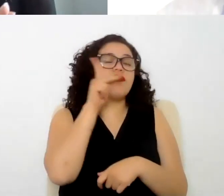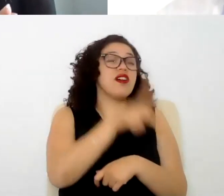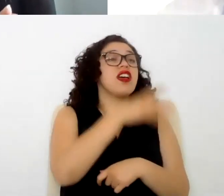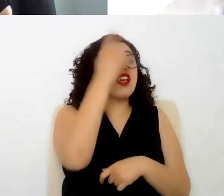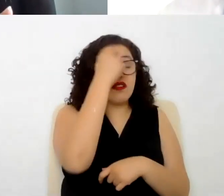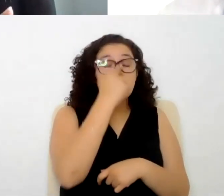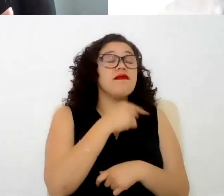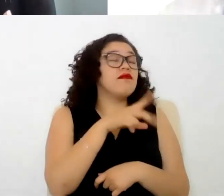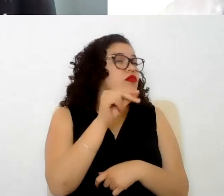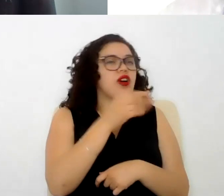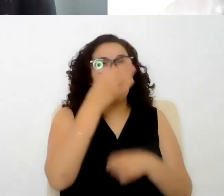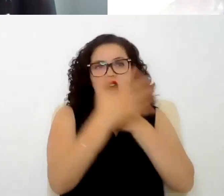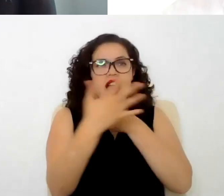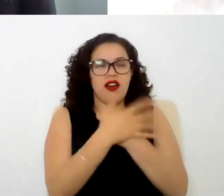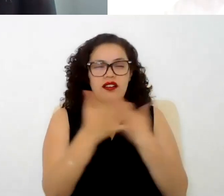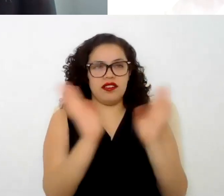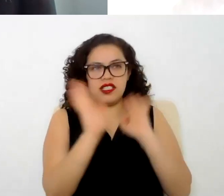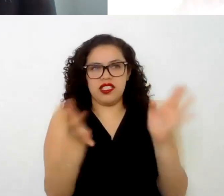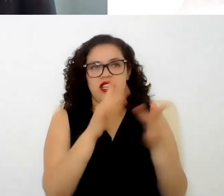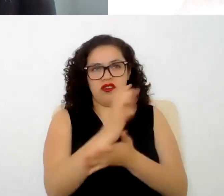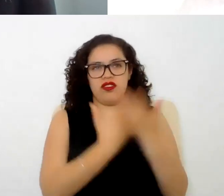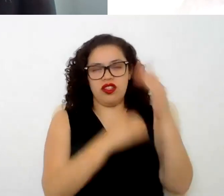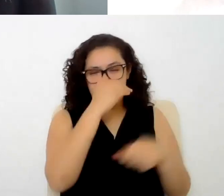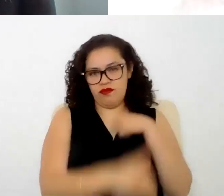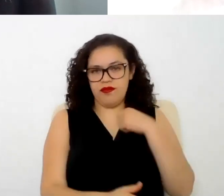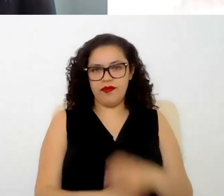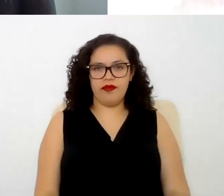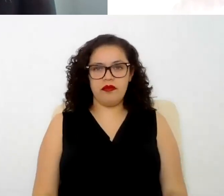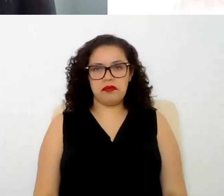cumple el perfil informarle que se dará por terminado el contrato